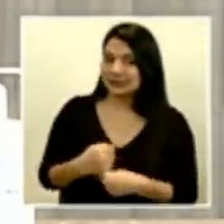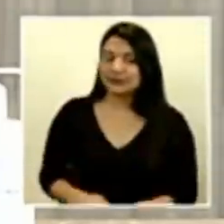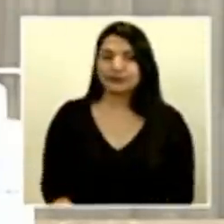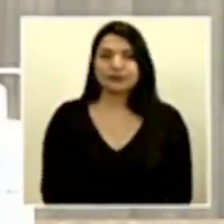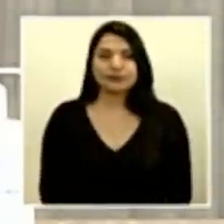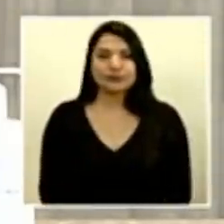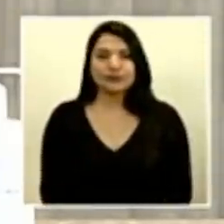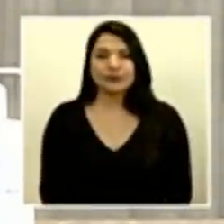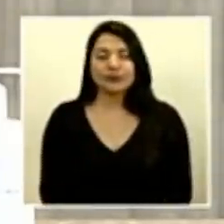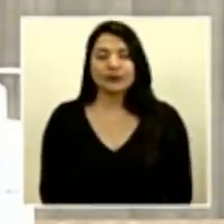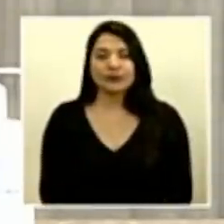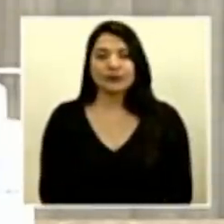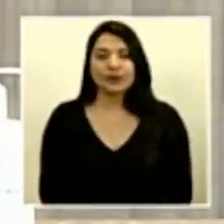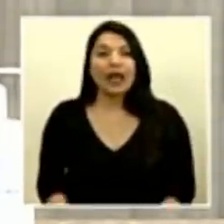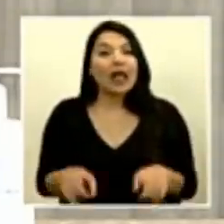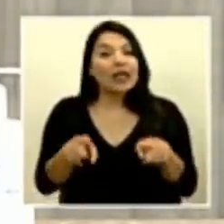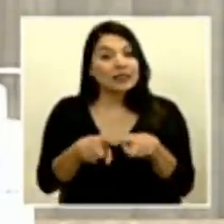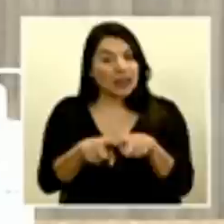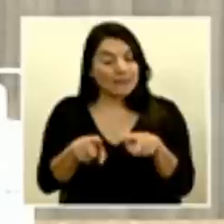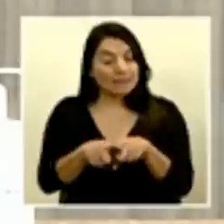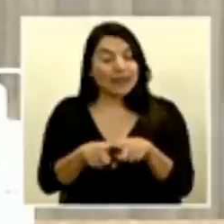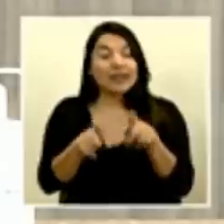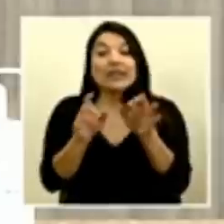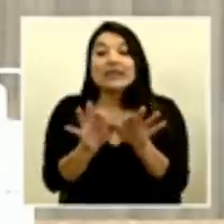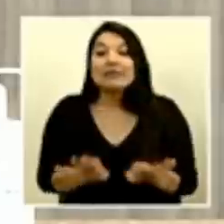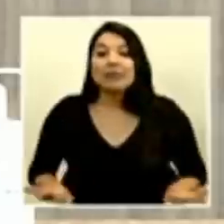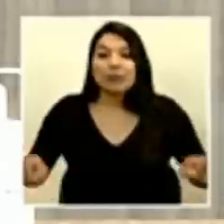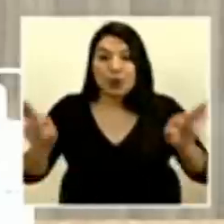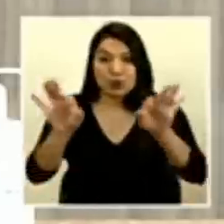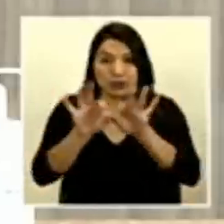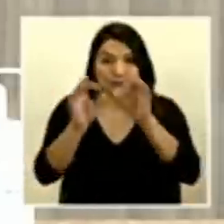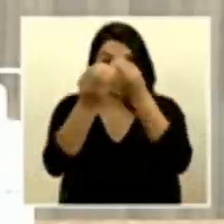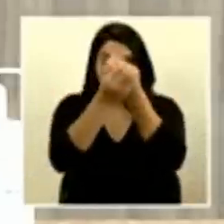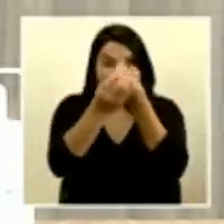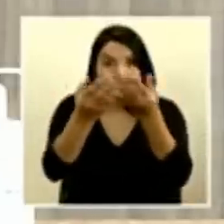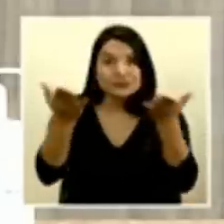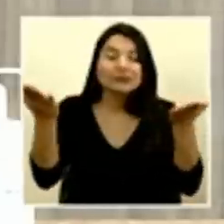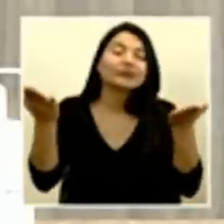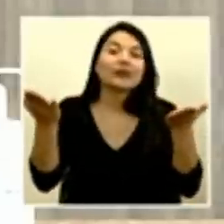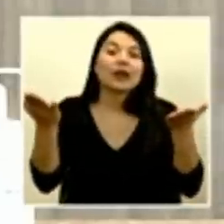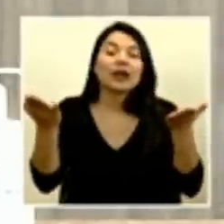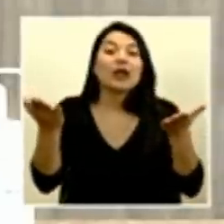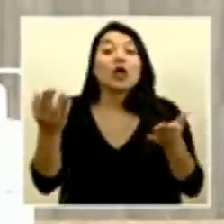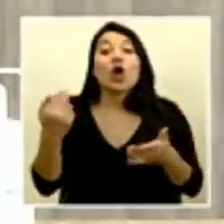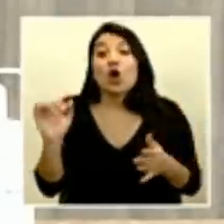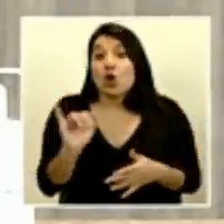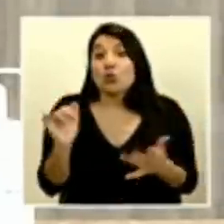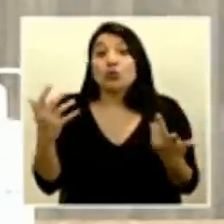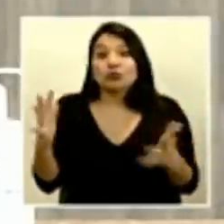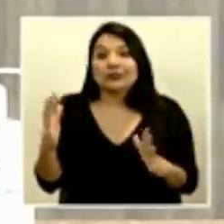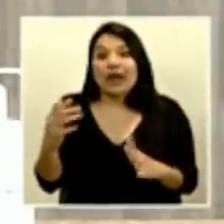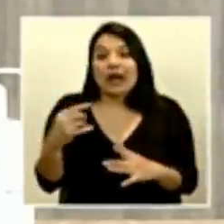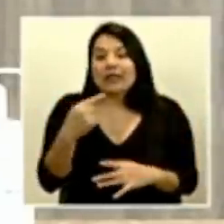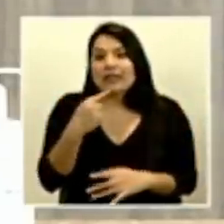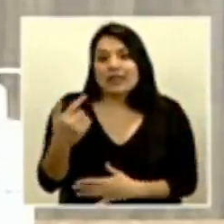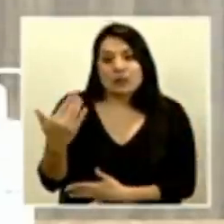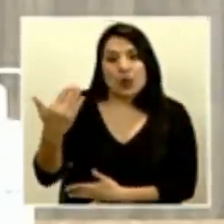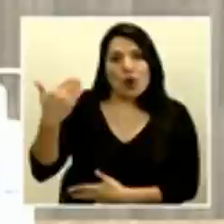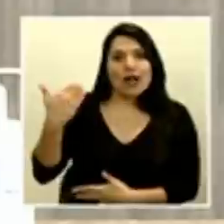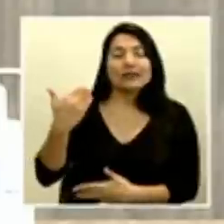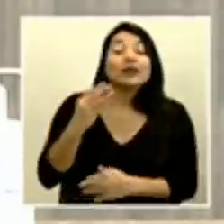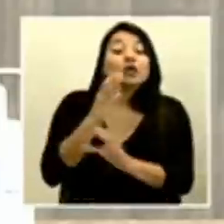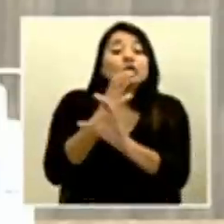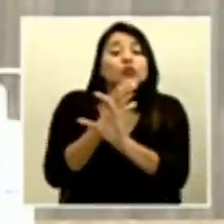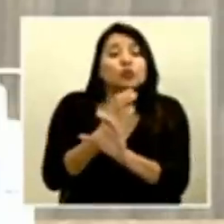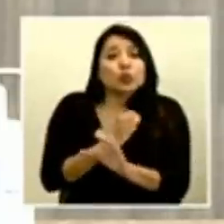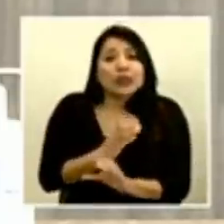También es relevante informar a la población que, como hemos indicado anteriormente, las medidas de higiene,